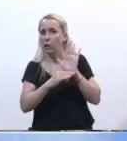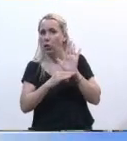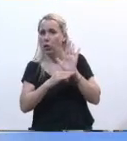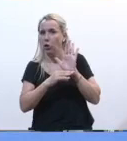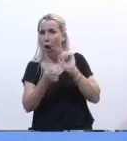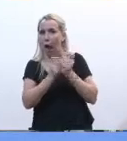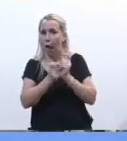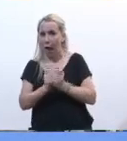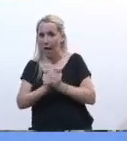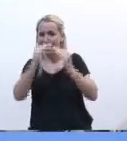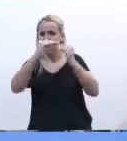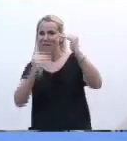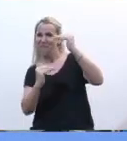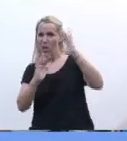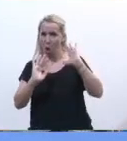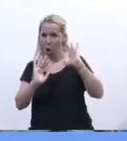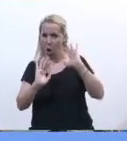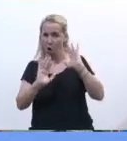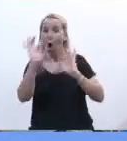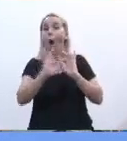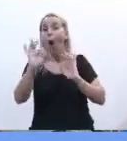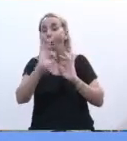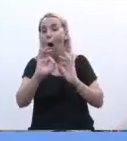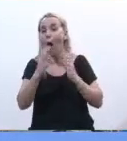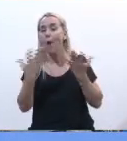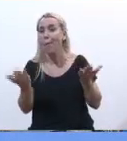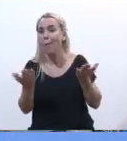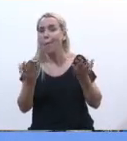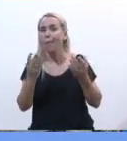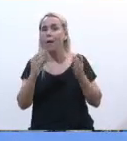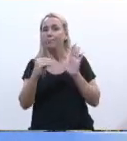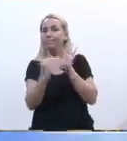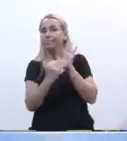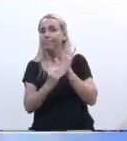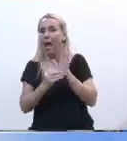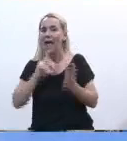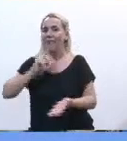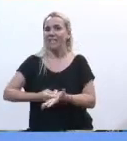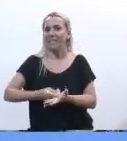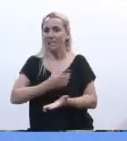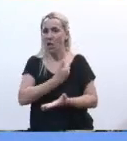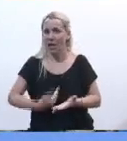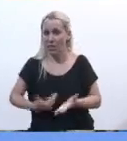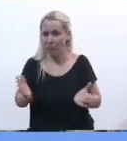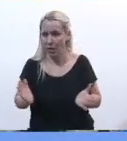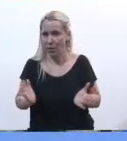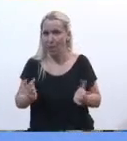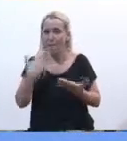legislación de inferior jerarquía, o con el efecto remedio presidencial para corregir alguna cosa.